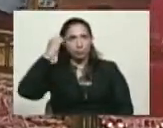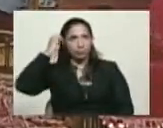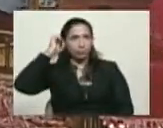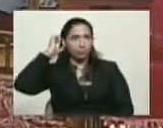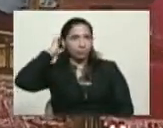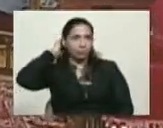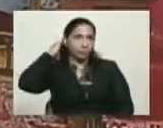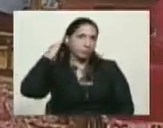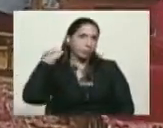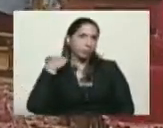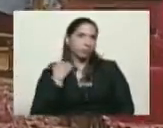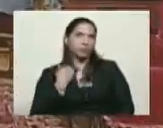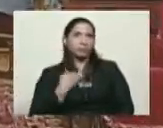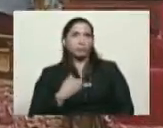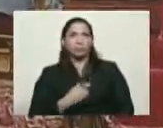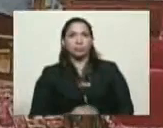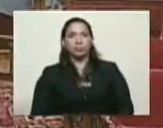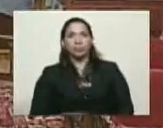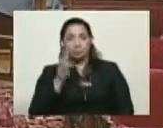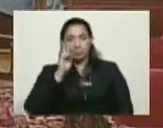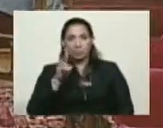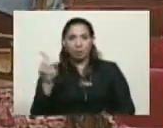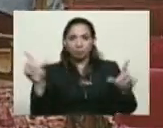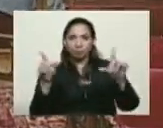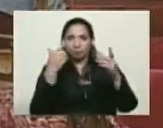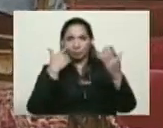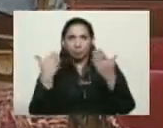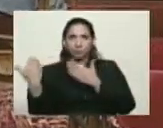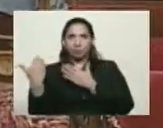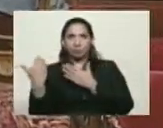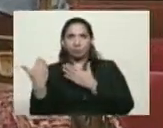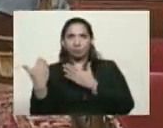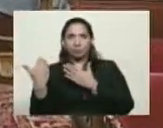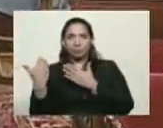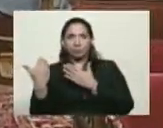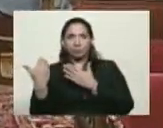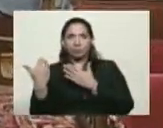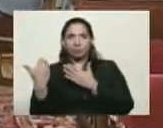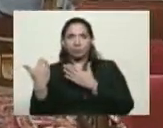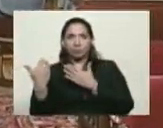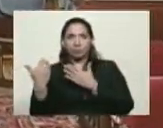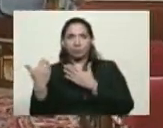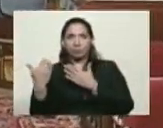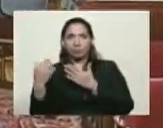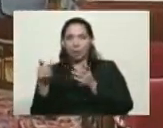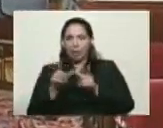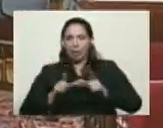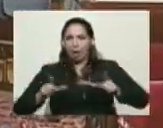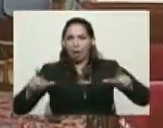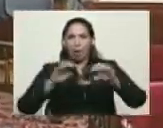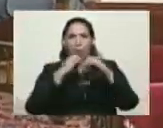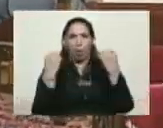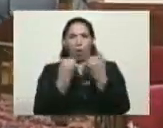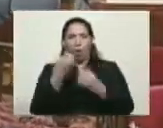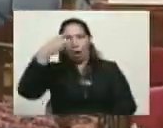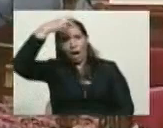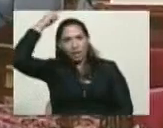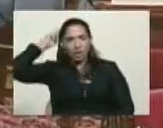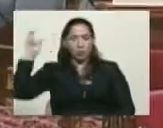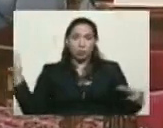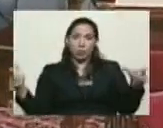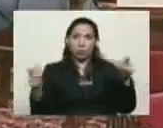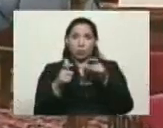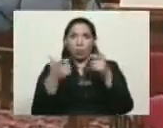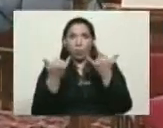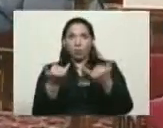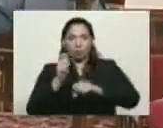Vemos entonces en las imágenes, completamente en vivo desde la sede de la Cancillería, pues esta reunión que sostienen